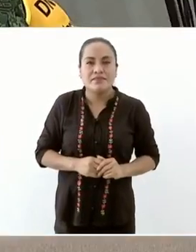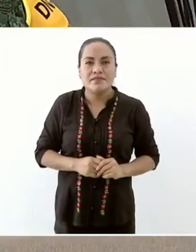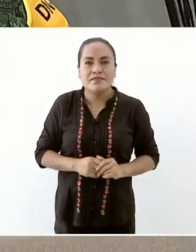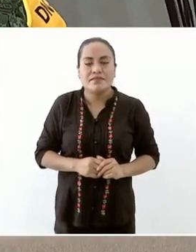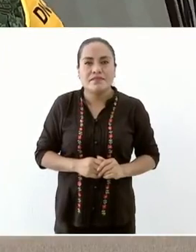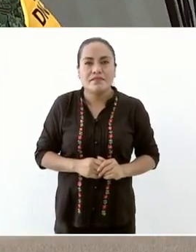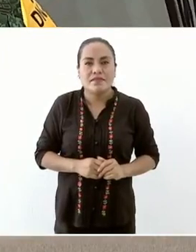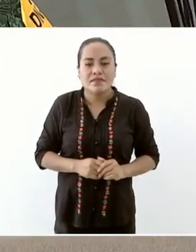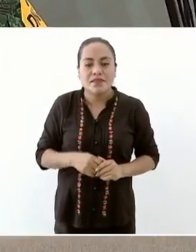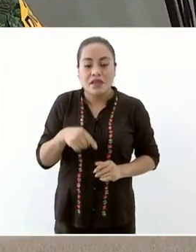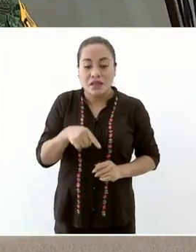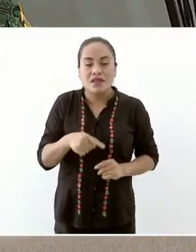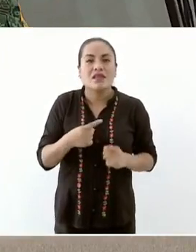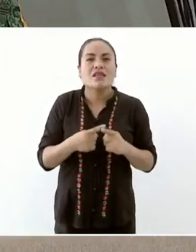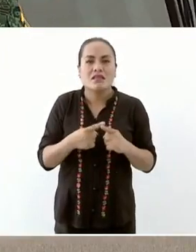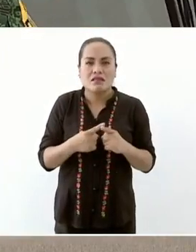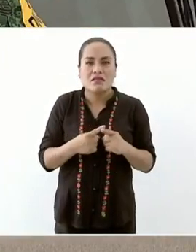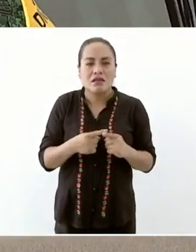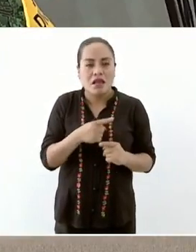del gobierno del estado